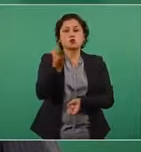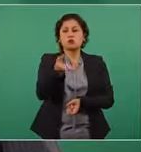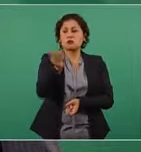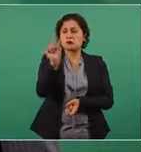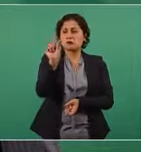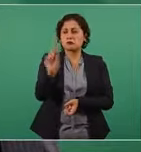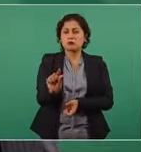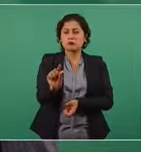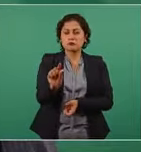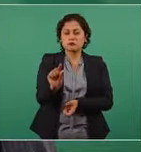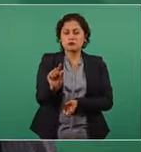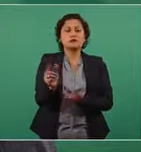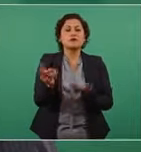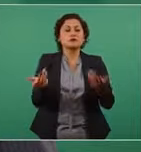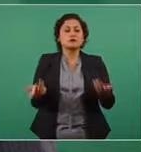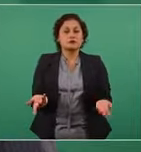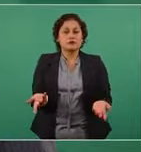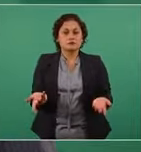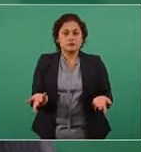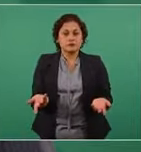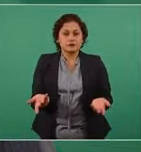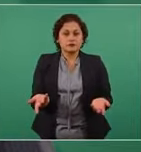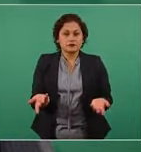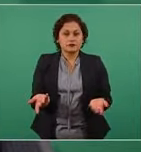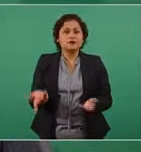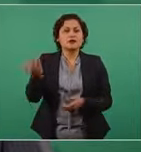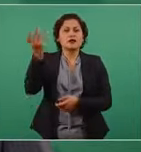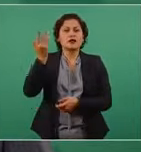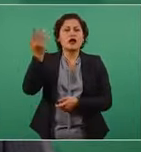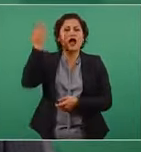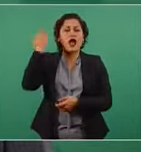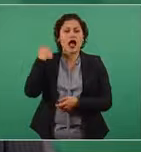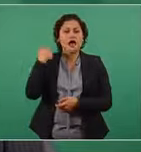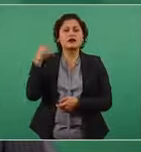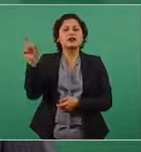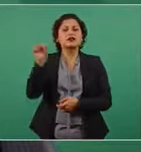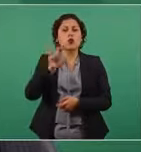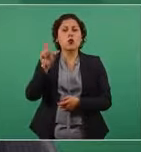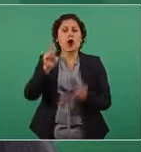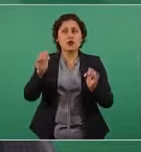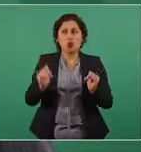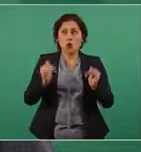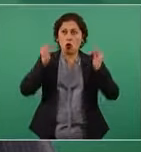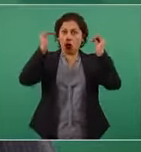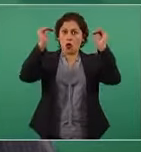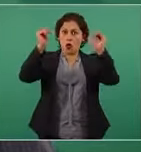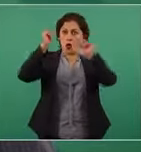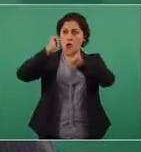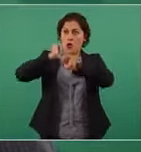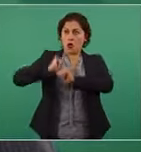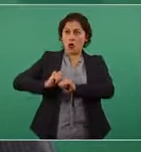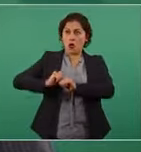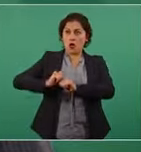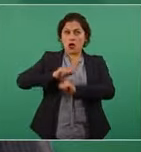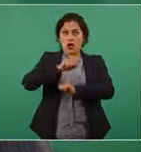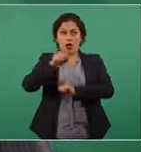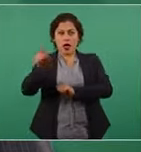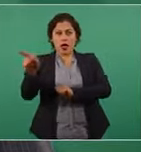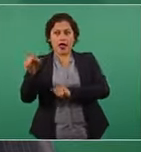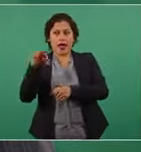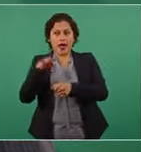cuando los de arriba necesitaban los votos ahora es distinto